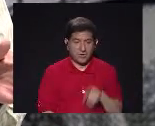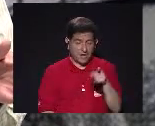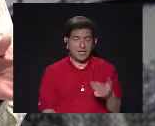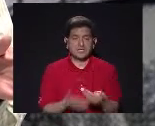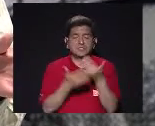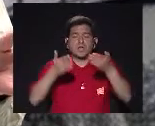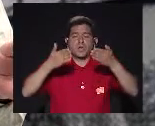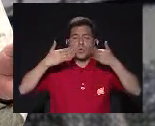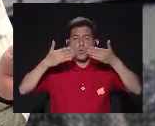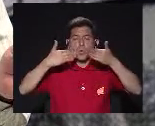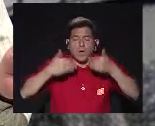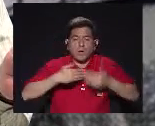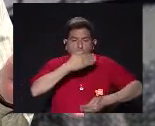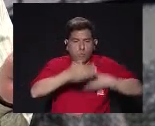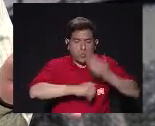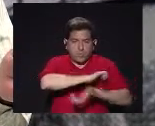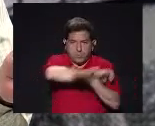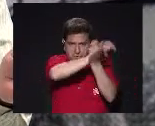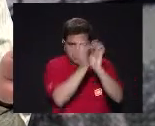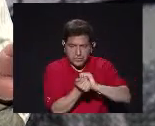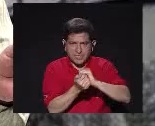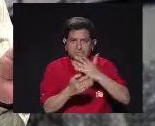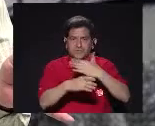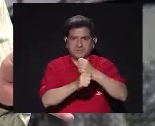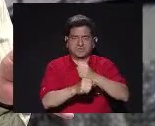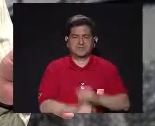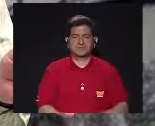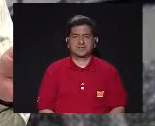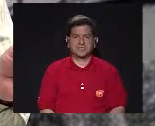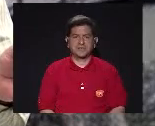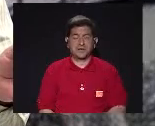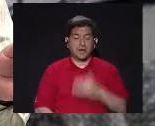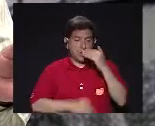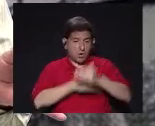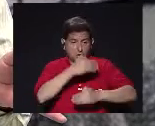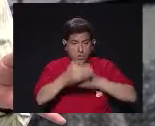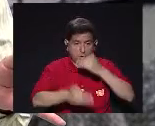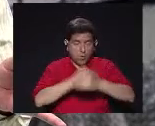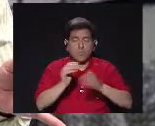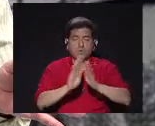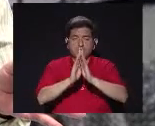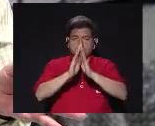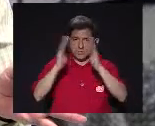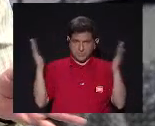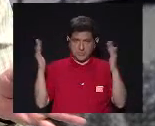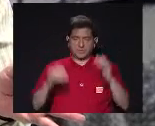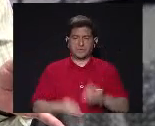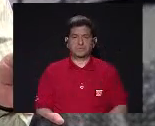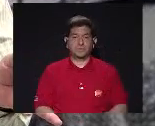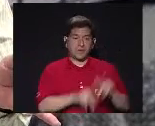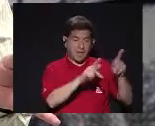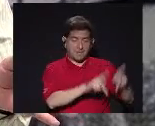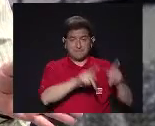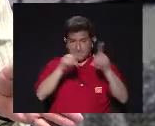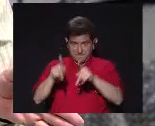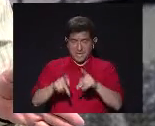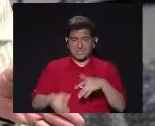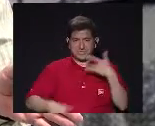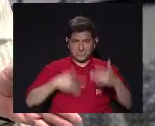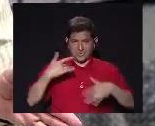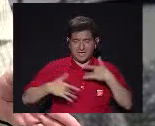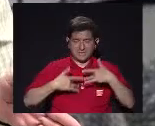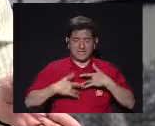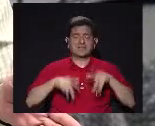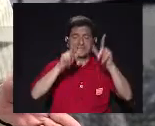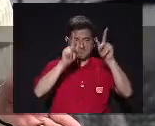esos aires nuevos Son los que van a traer Los procesos transformadores ¿Verdad? Los procesos De apertura Para que las personas